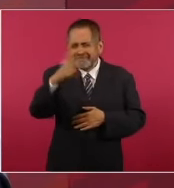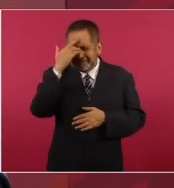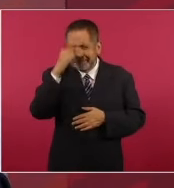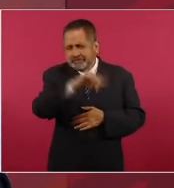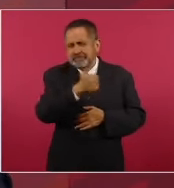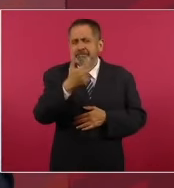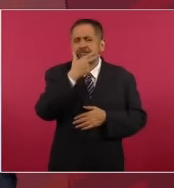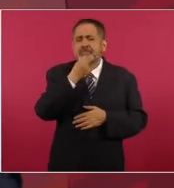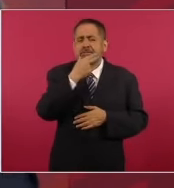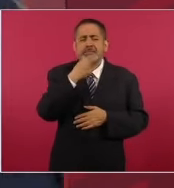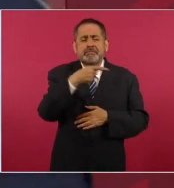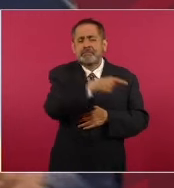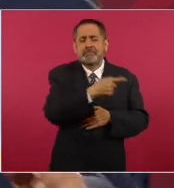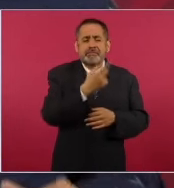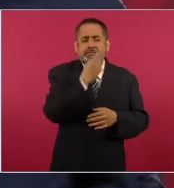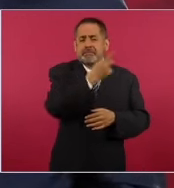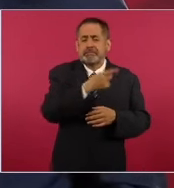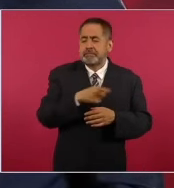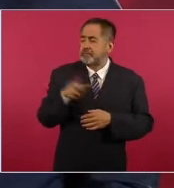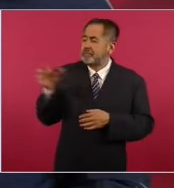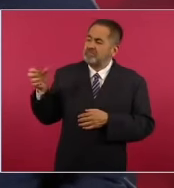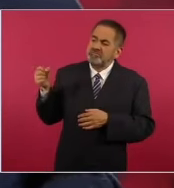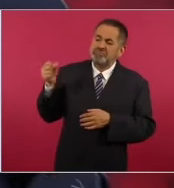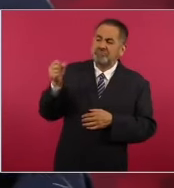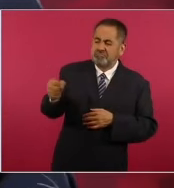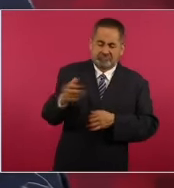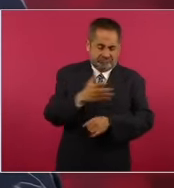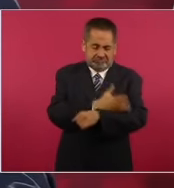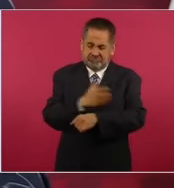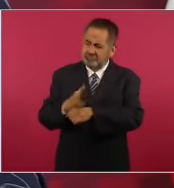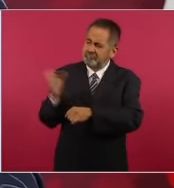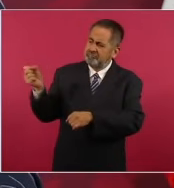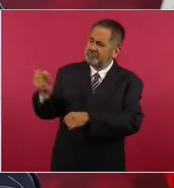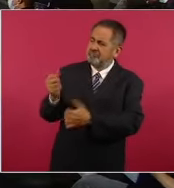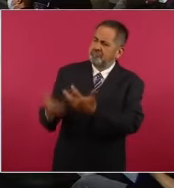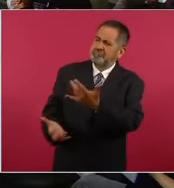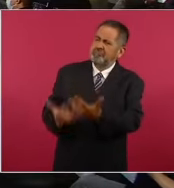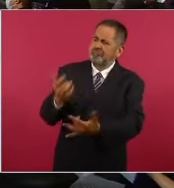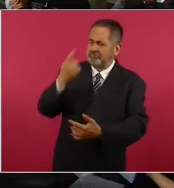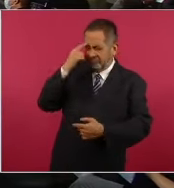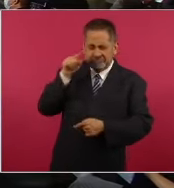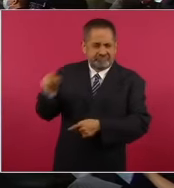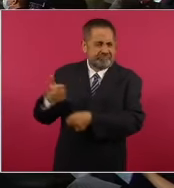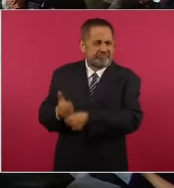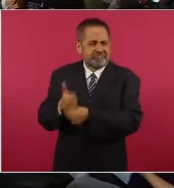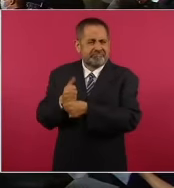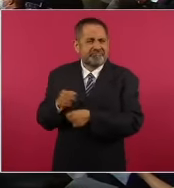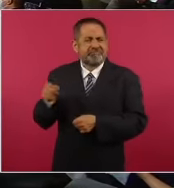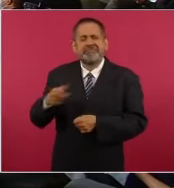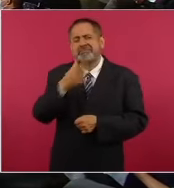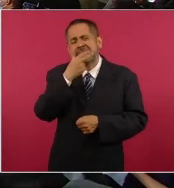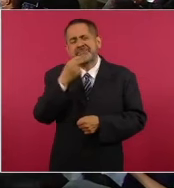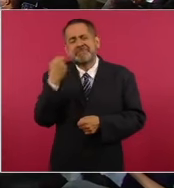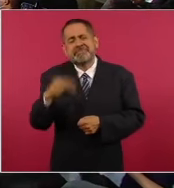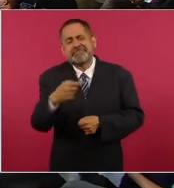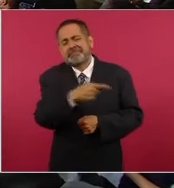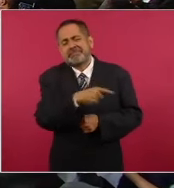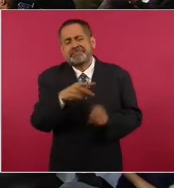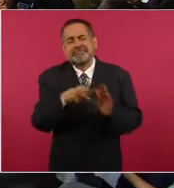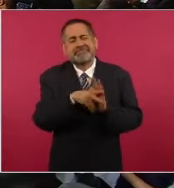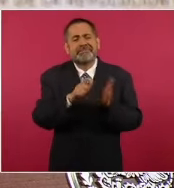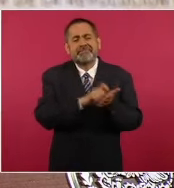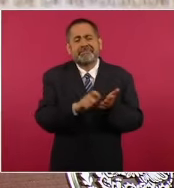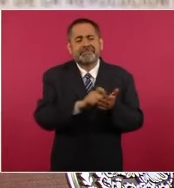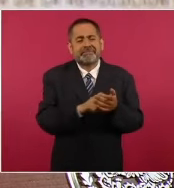leña verde, el periodista, escritor